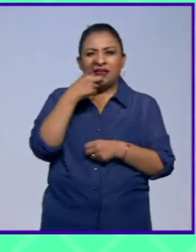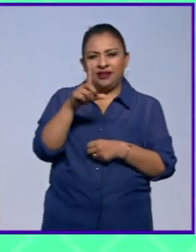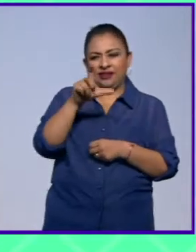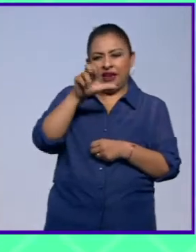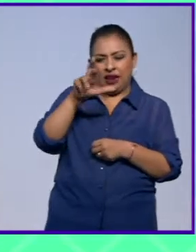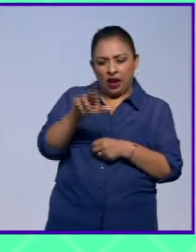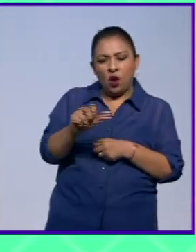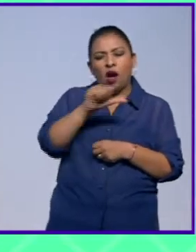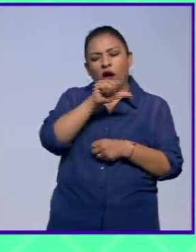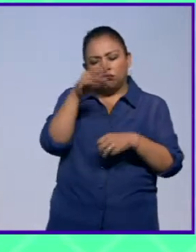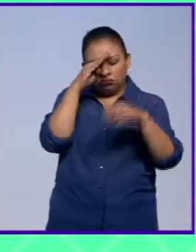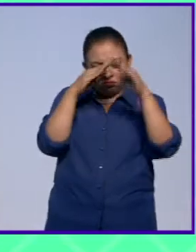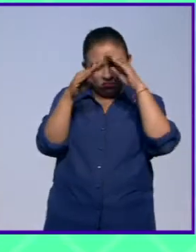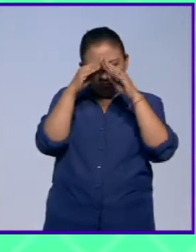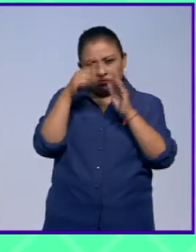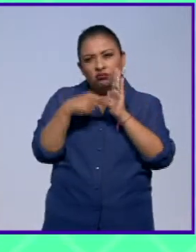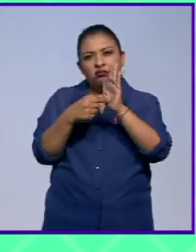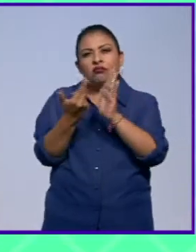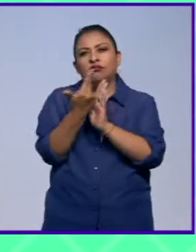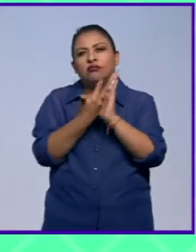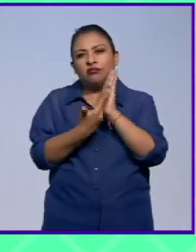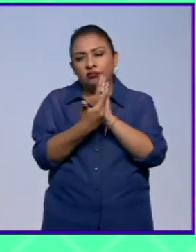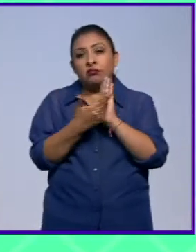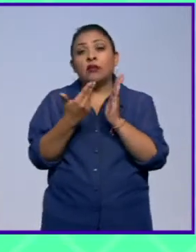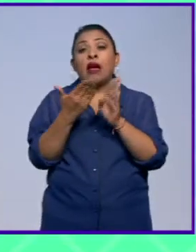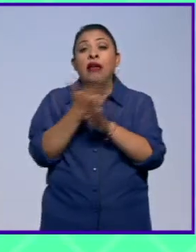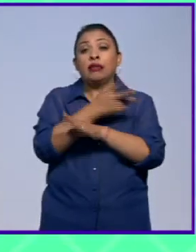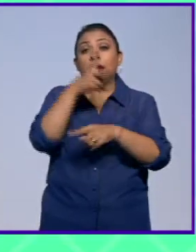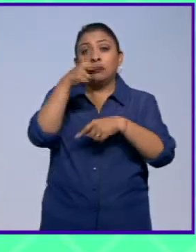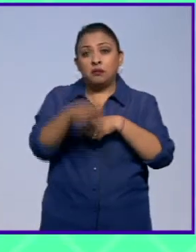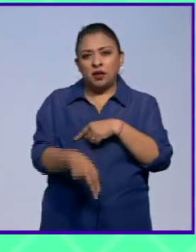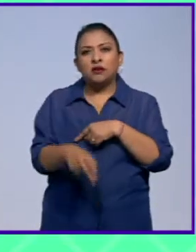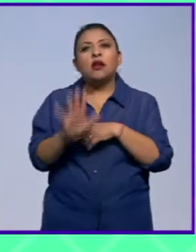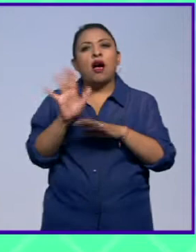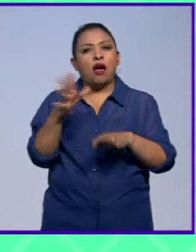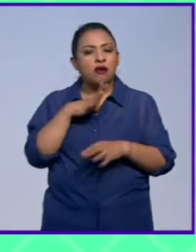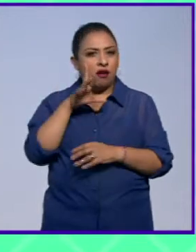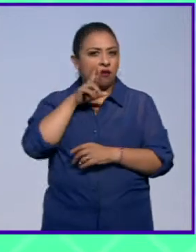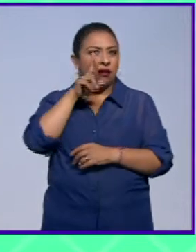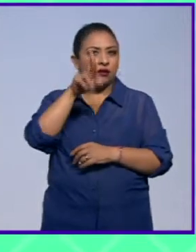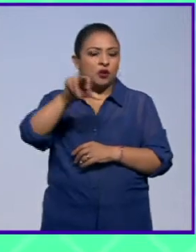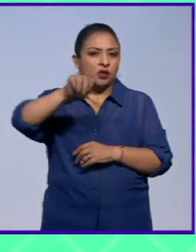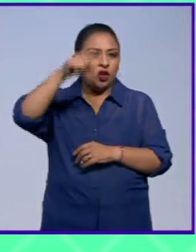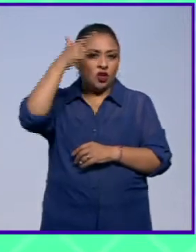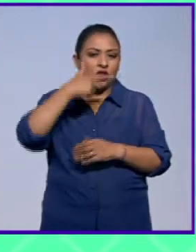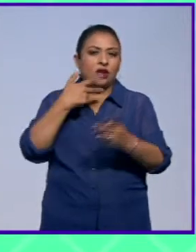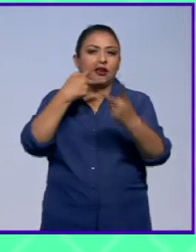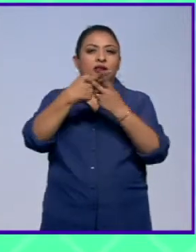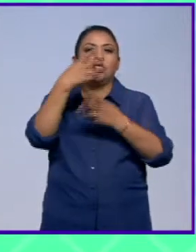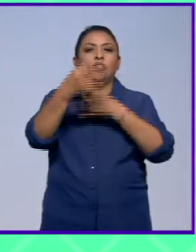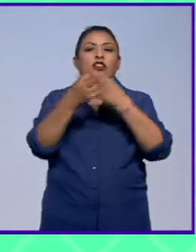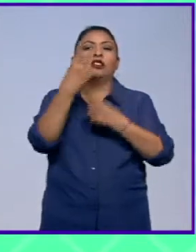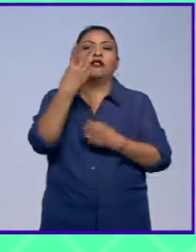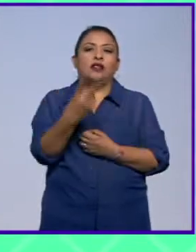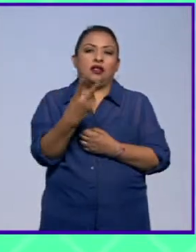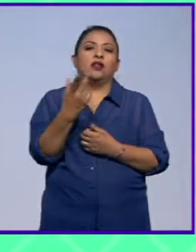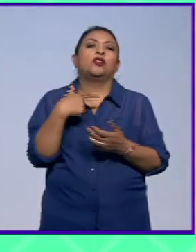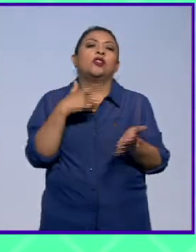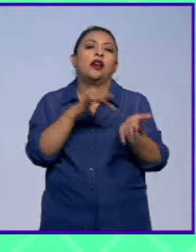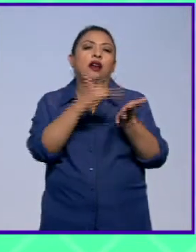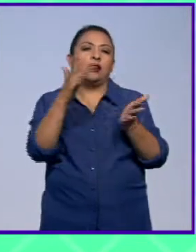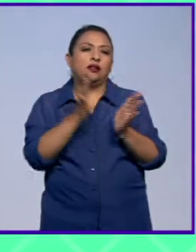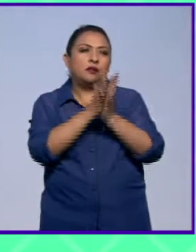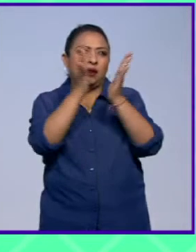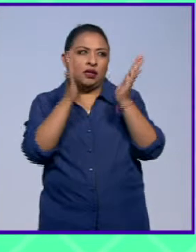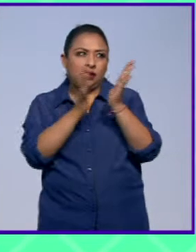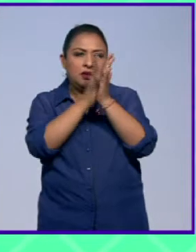reflexión a partir de estas viñetas. Antes de ir a la pausa, ya tenemos respuesta esta noche con el hashtag Noticias 22. Gracias por